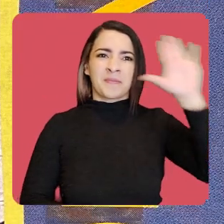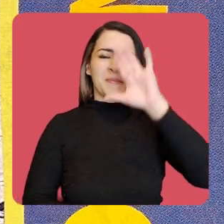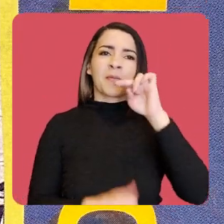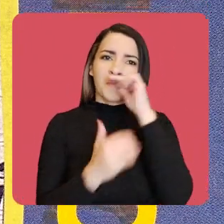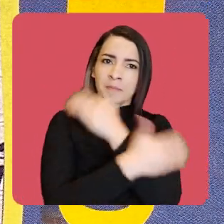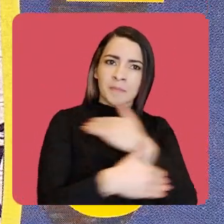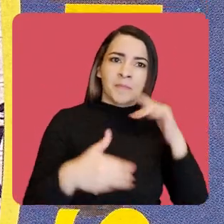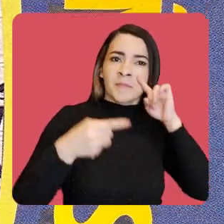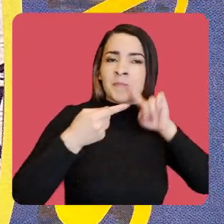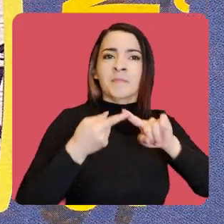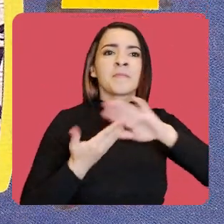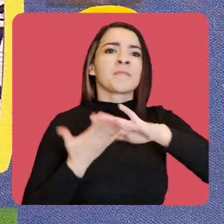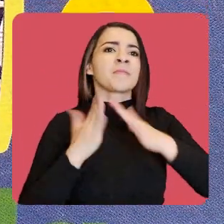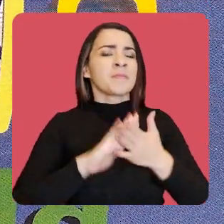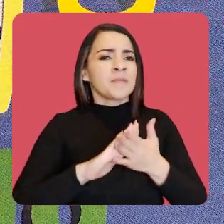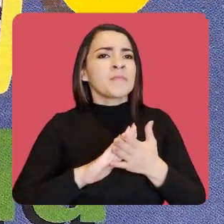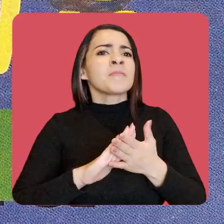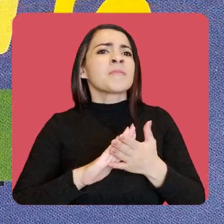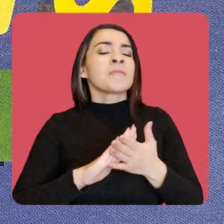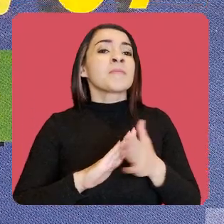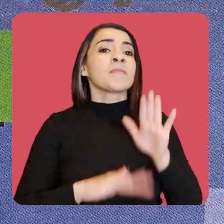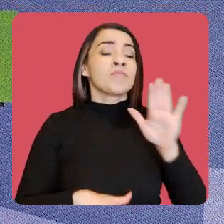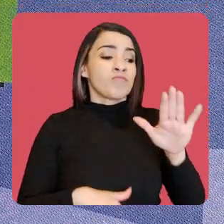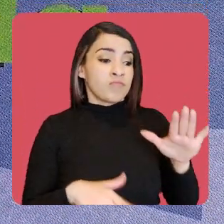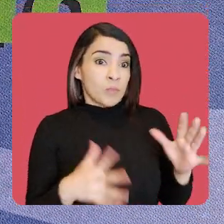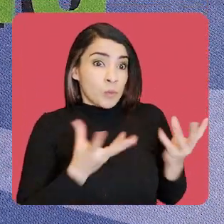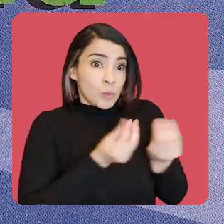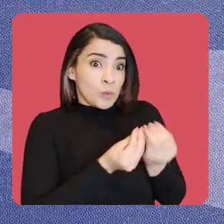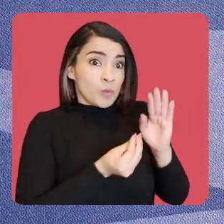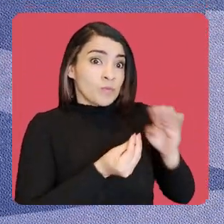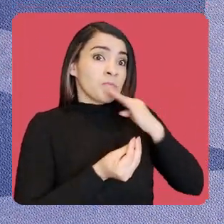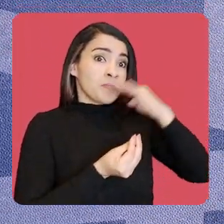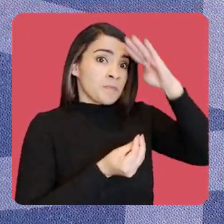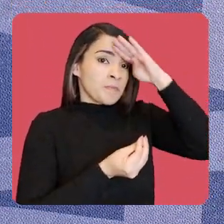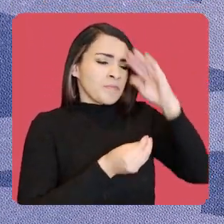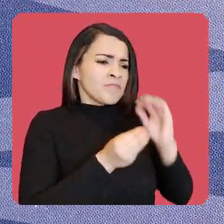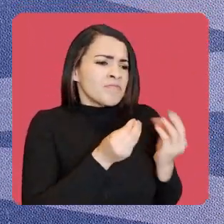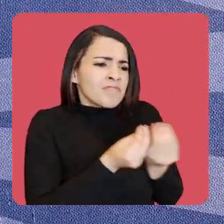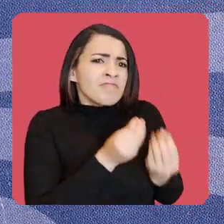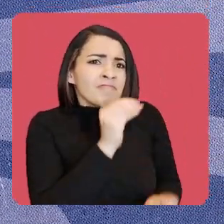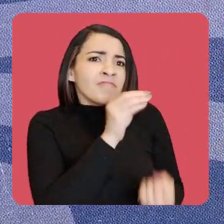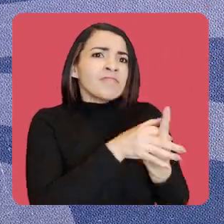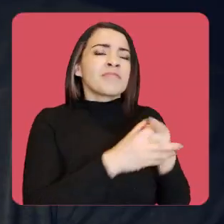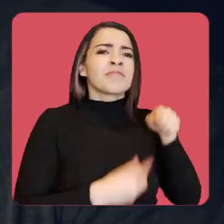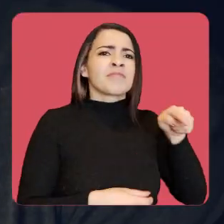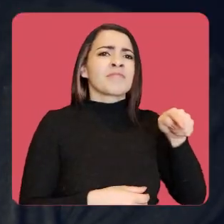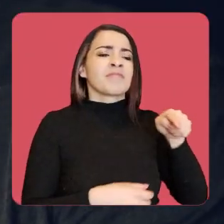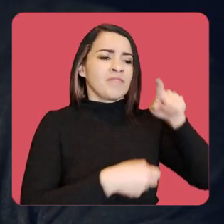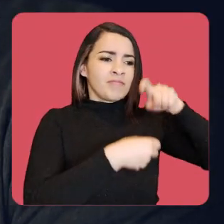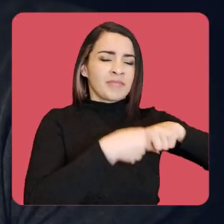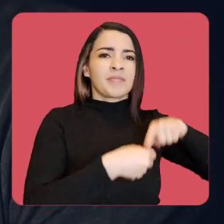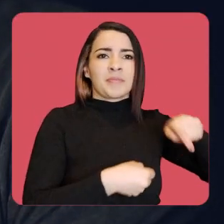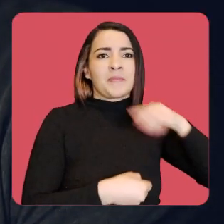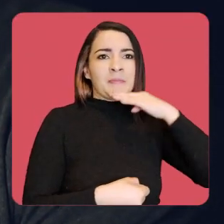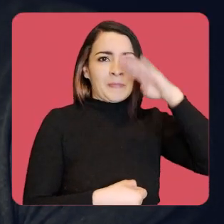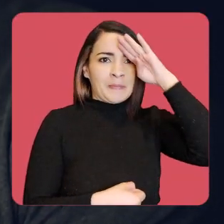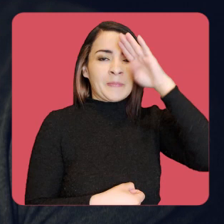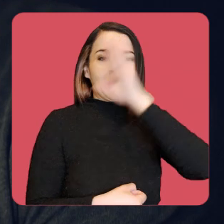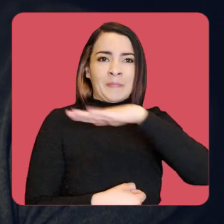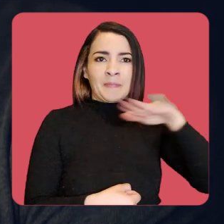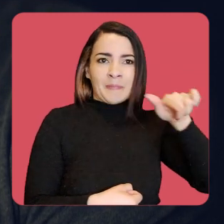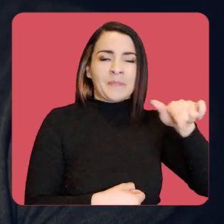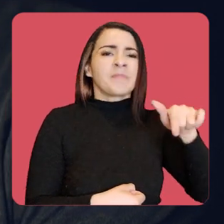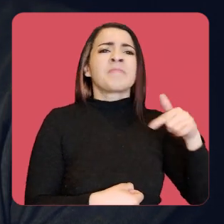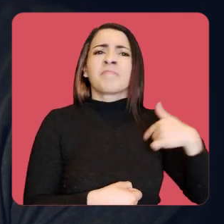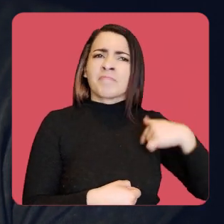luego fui miembro fundador del movimiento de los Niños por la Paz en Medellín y Antioquia. Pero yo me acuerdo que en los años 90 la